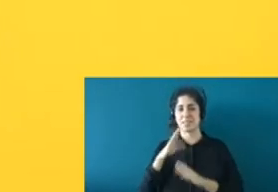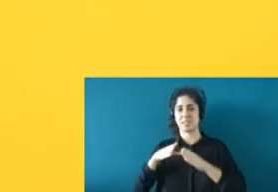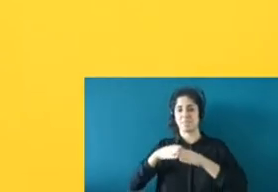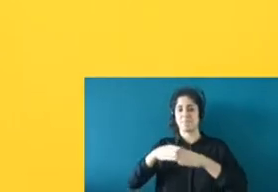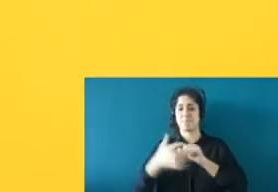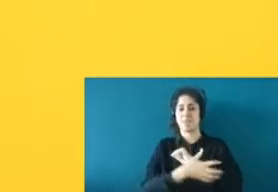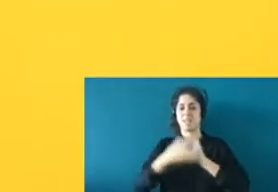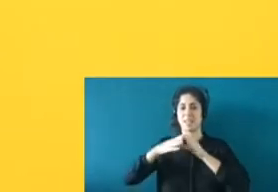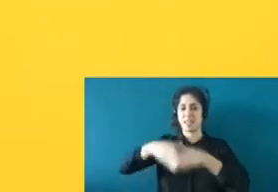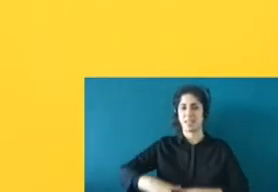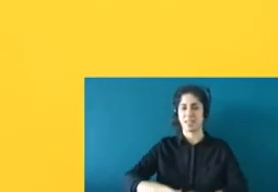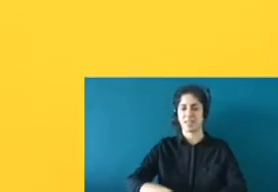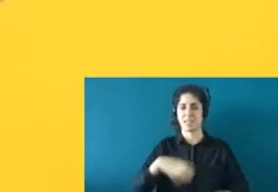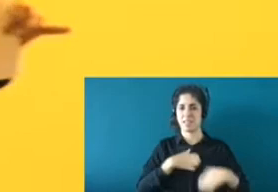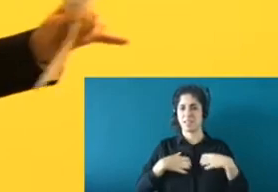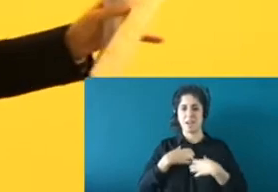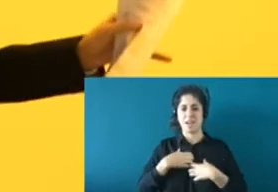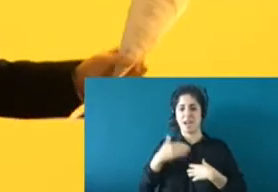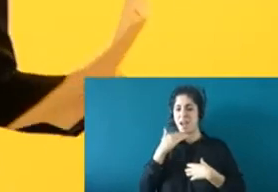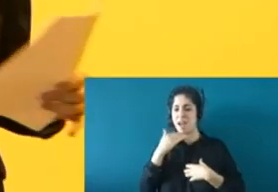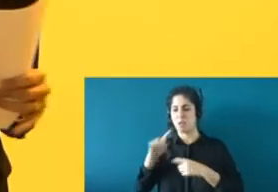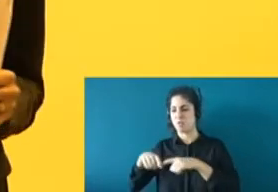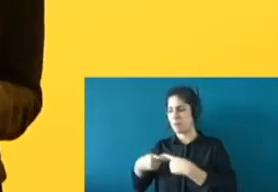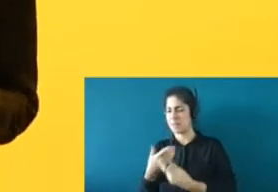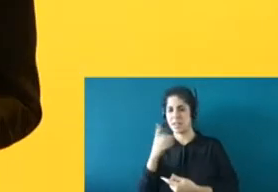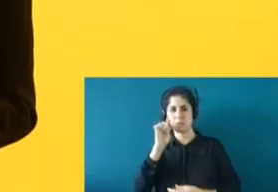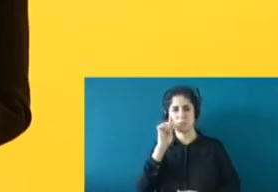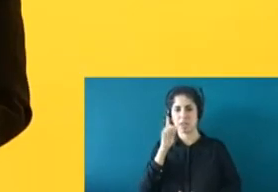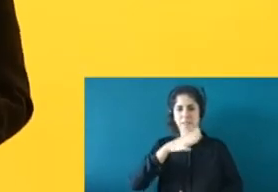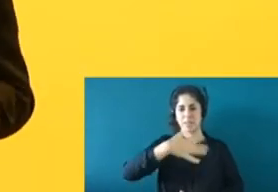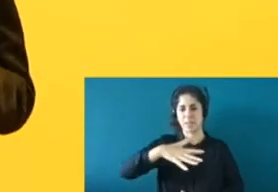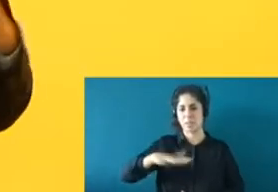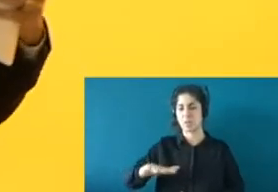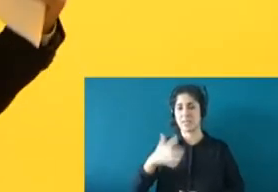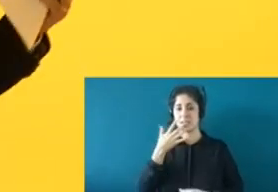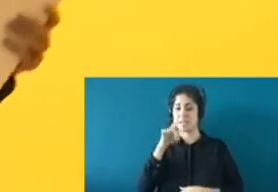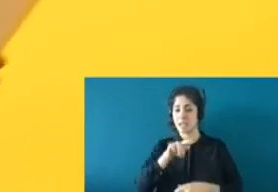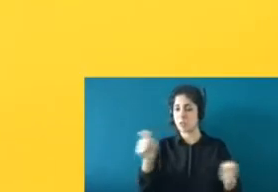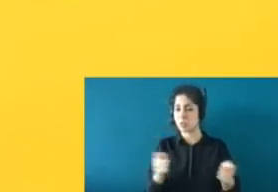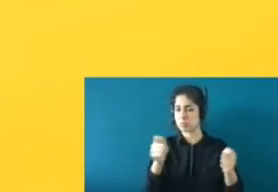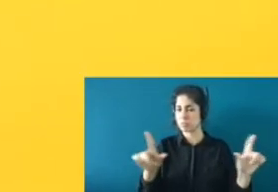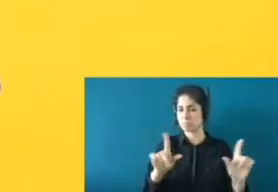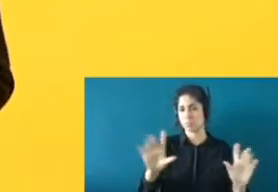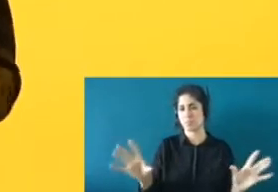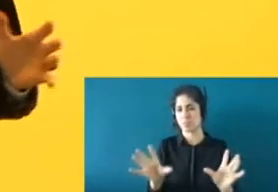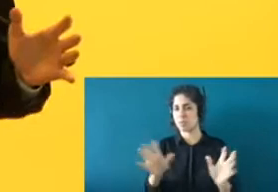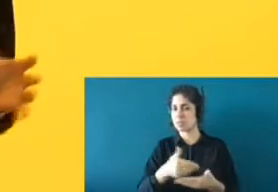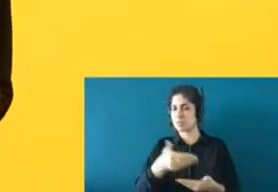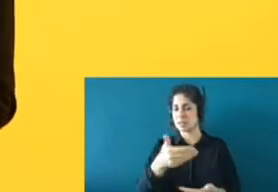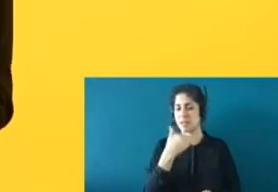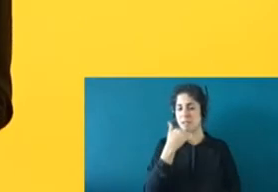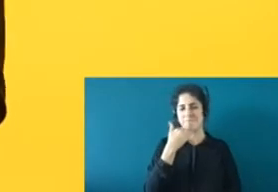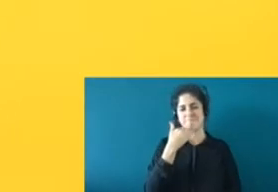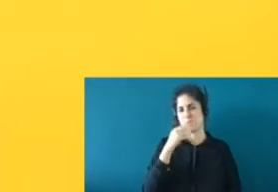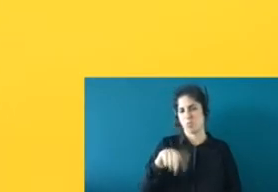desgracia, nos quedaríamos alucinando. Pero bueno, las pocas veces que se publica esto, salen nuestros representantes públicos a decir,